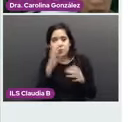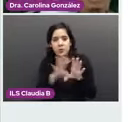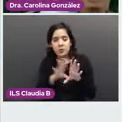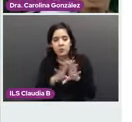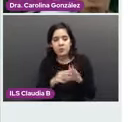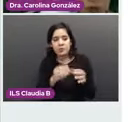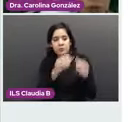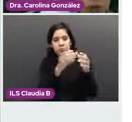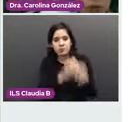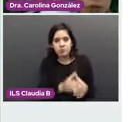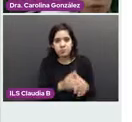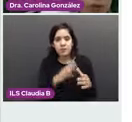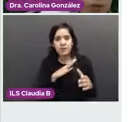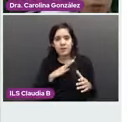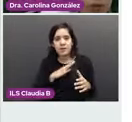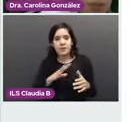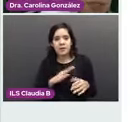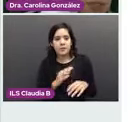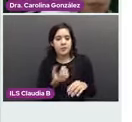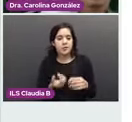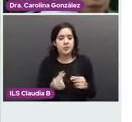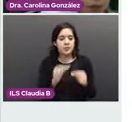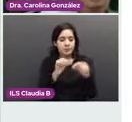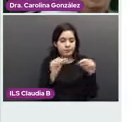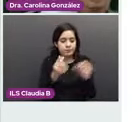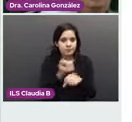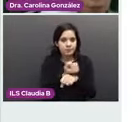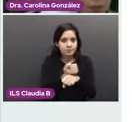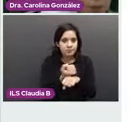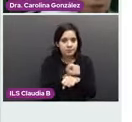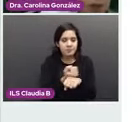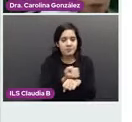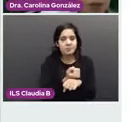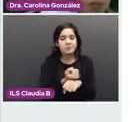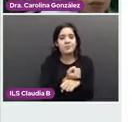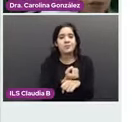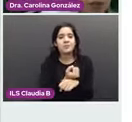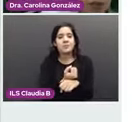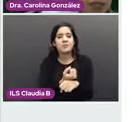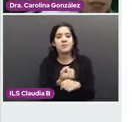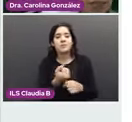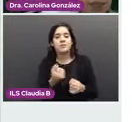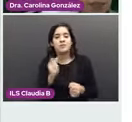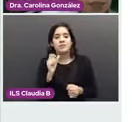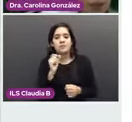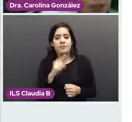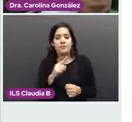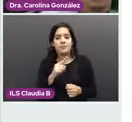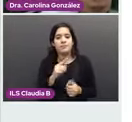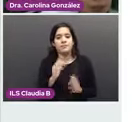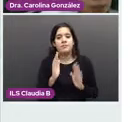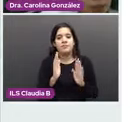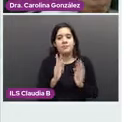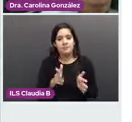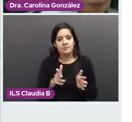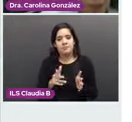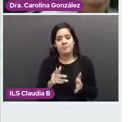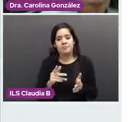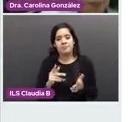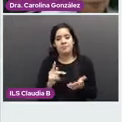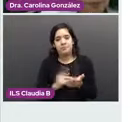Vasos atípicos y se vuelve a tomar una biopsia, pero ya con un diagnóstico de cáncer invasor de cérvix.